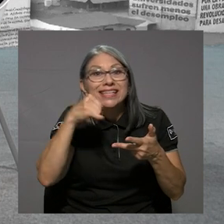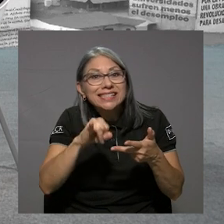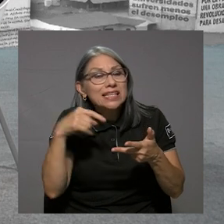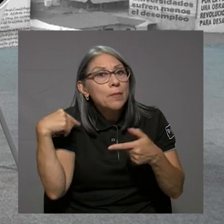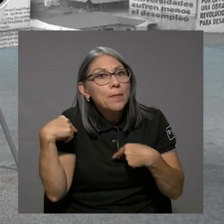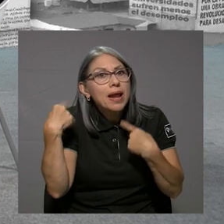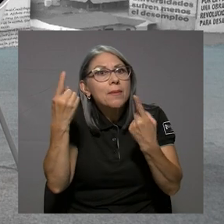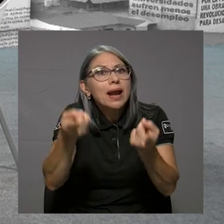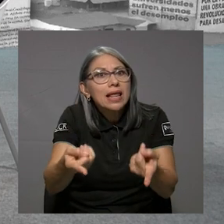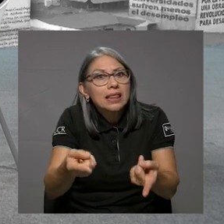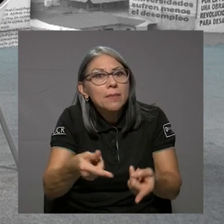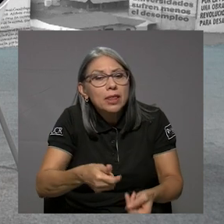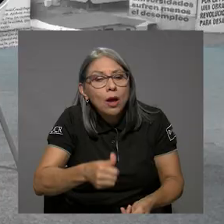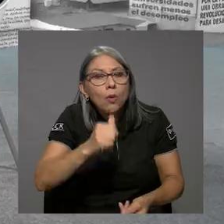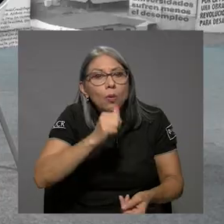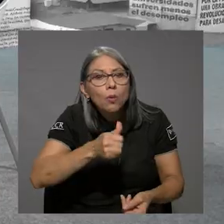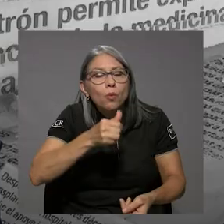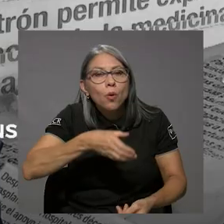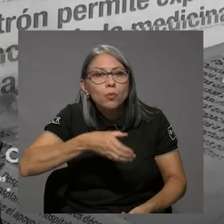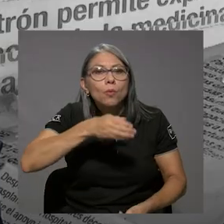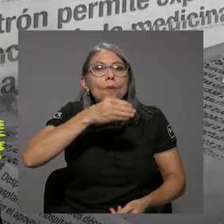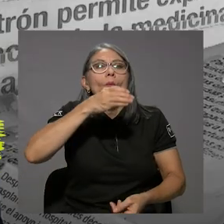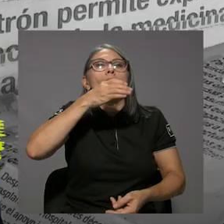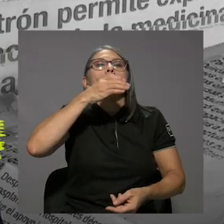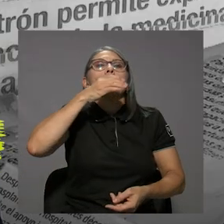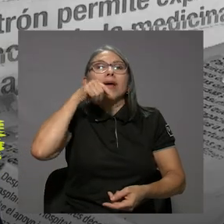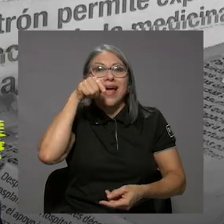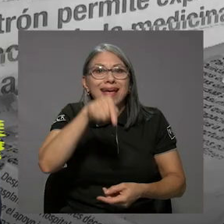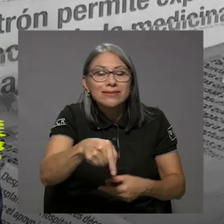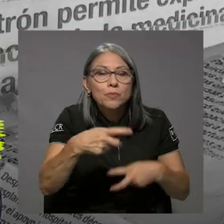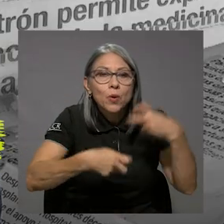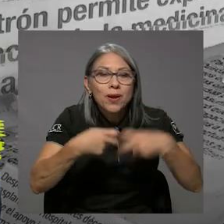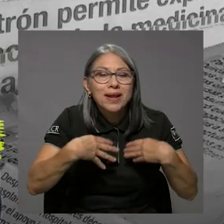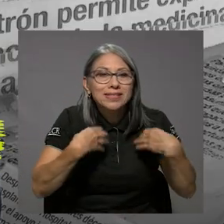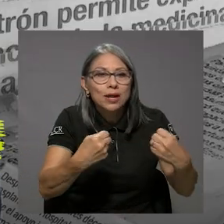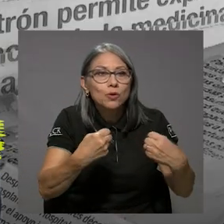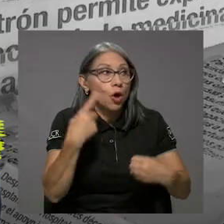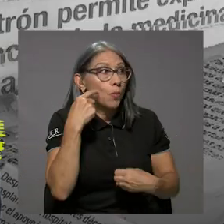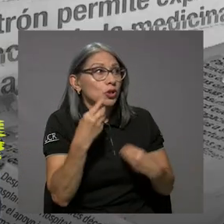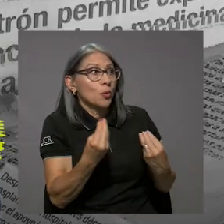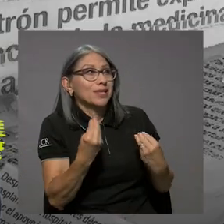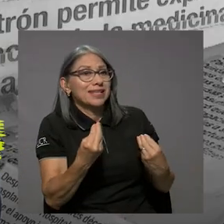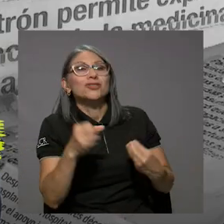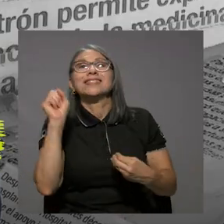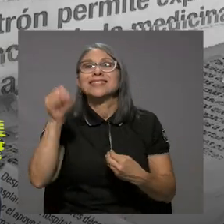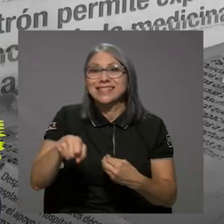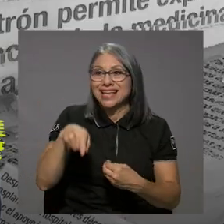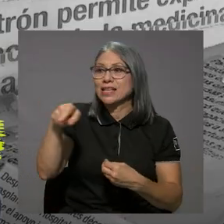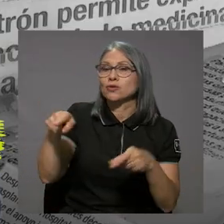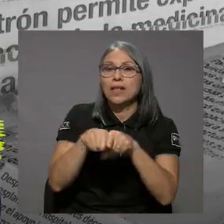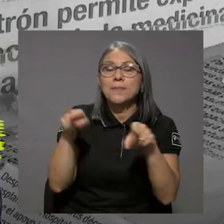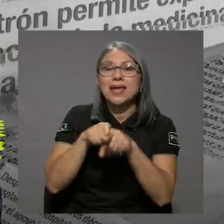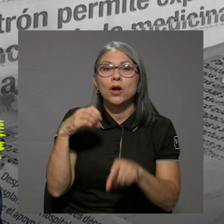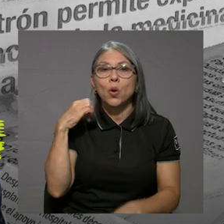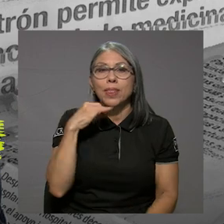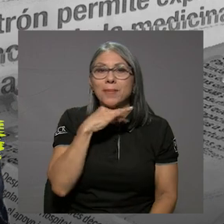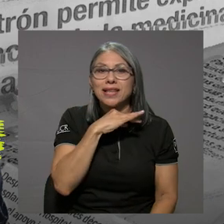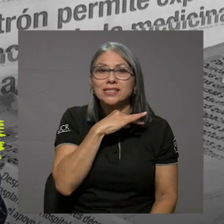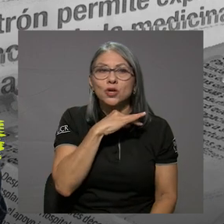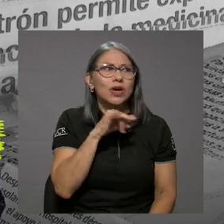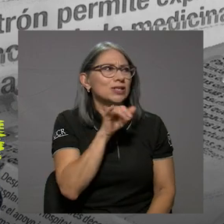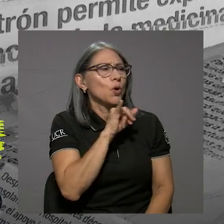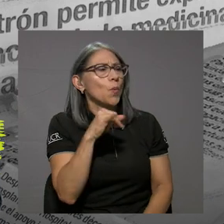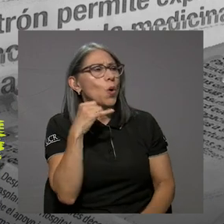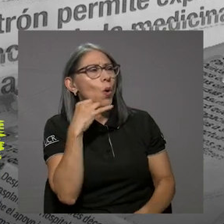permanentemente genera problemas en la salud. Porque son excesos. Exacto. Entonces, esto también es contaminación. Es una contaminación, si vos lo